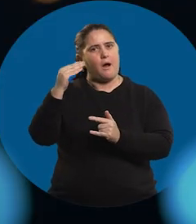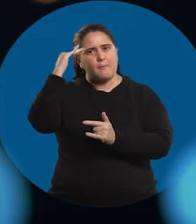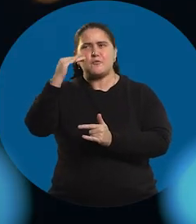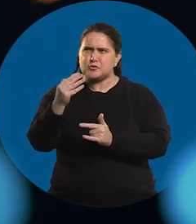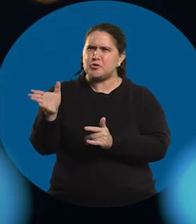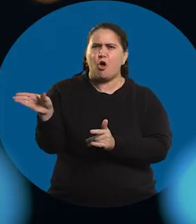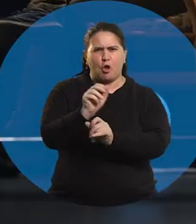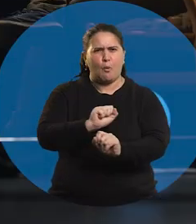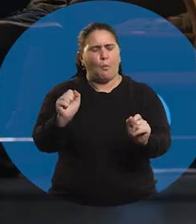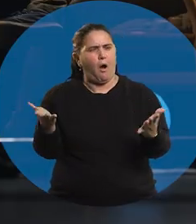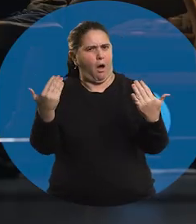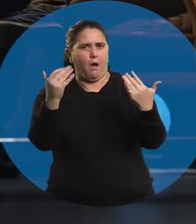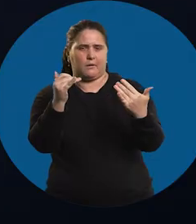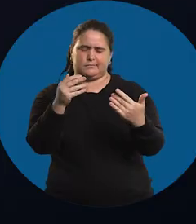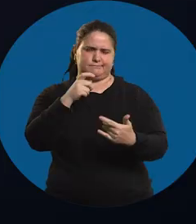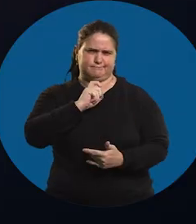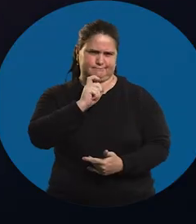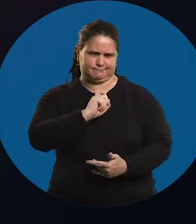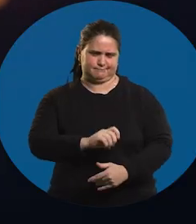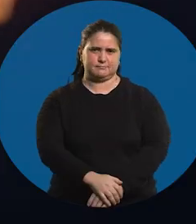pensando que el profesor puede todo y es mentira.